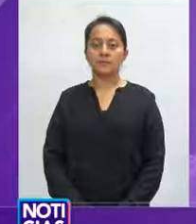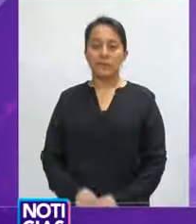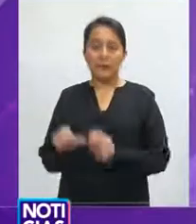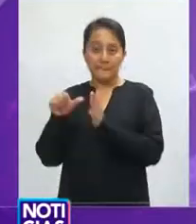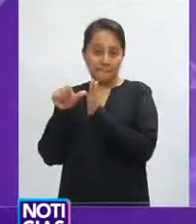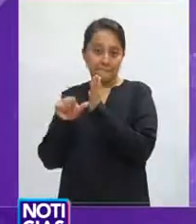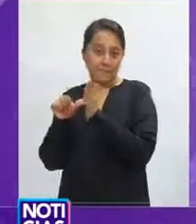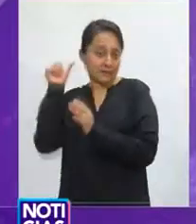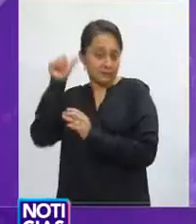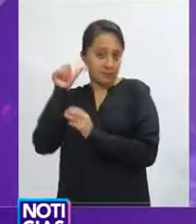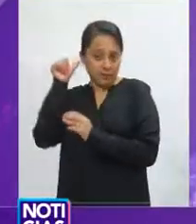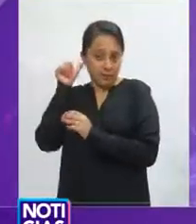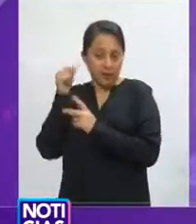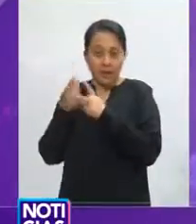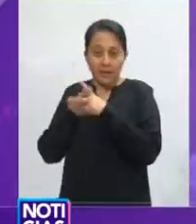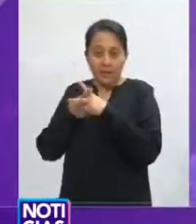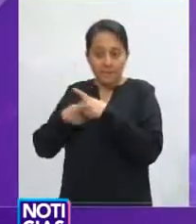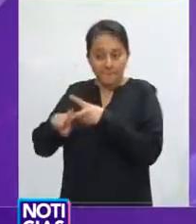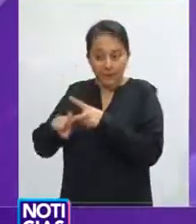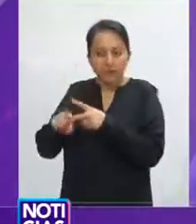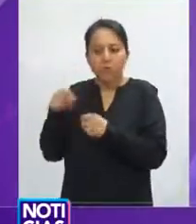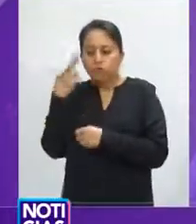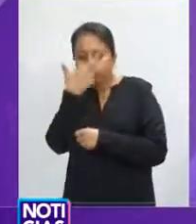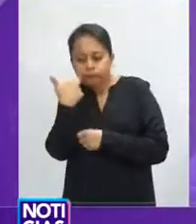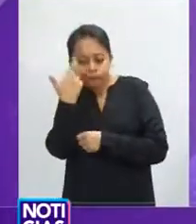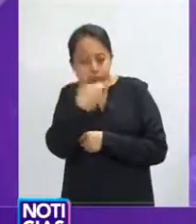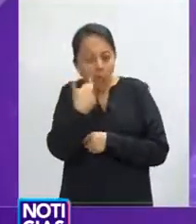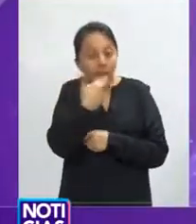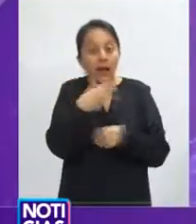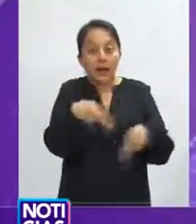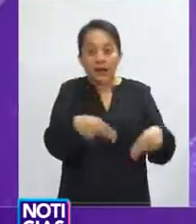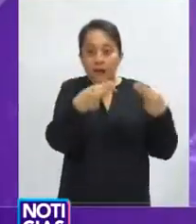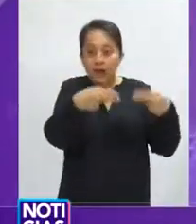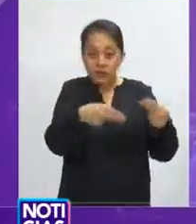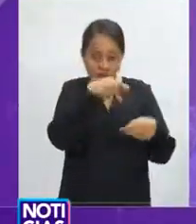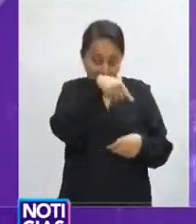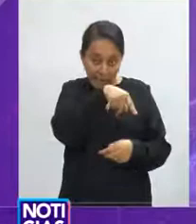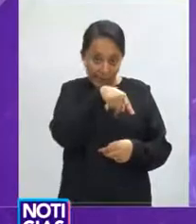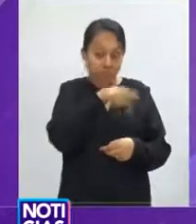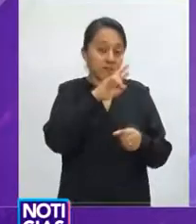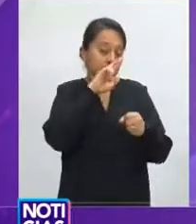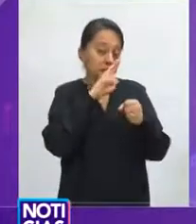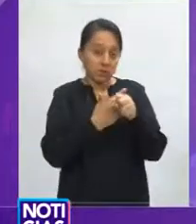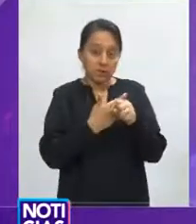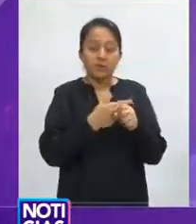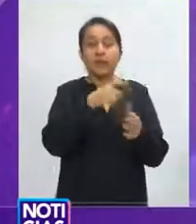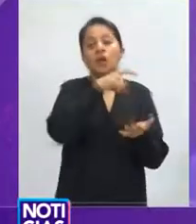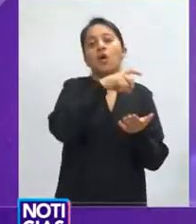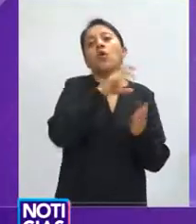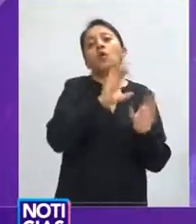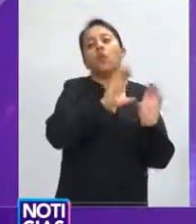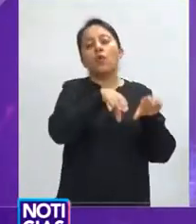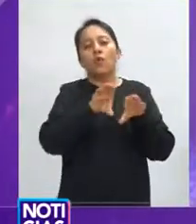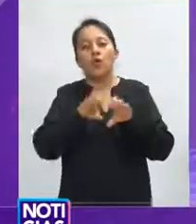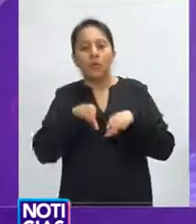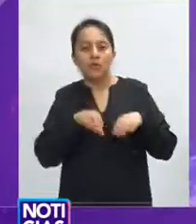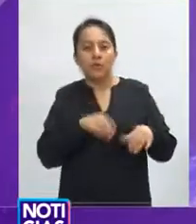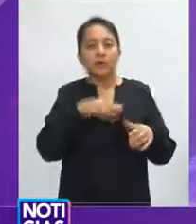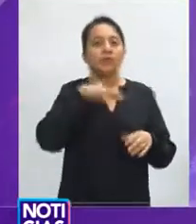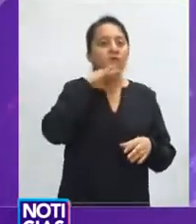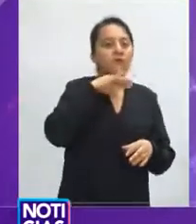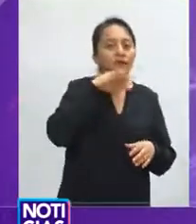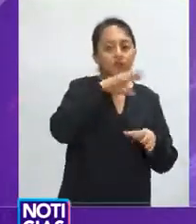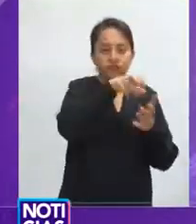A partir del mes de abril comenzó la revisión en negocios que tienen la obligación de contratar el servicio de recolección de basura, debido a que